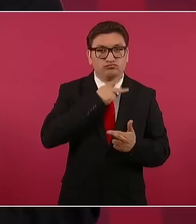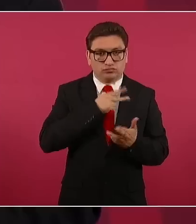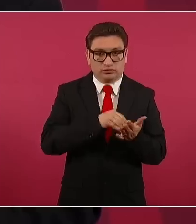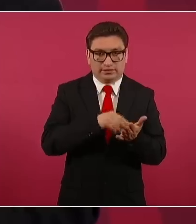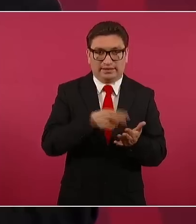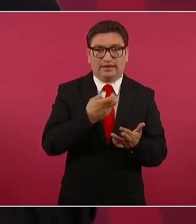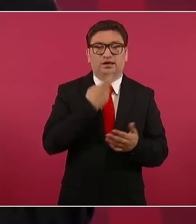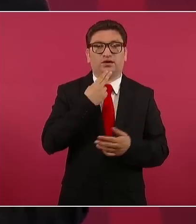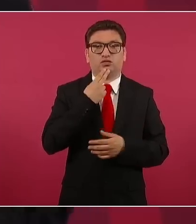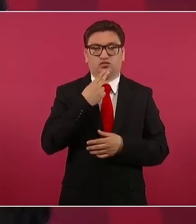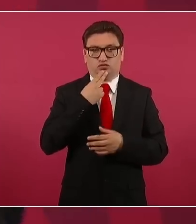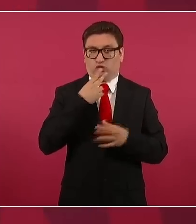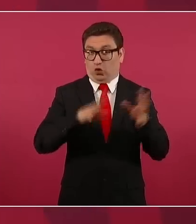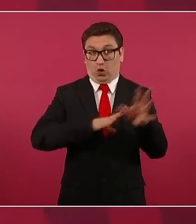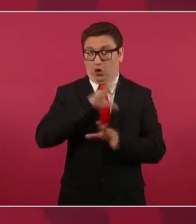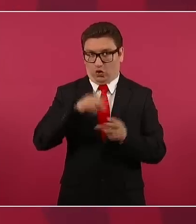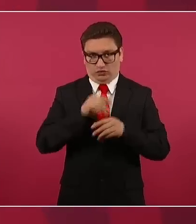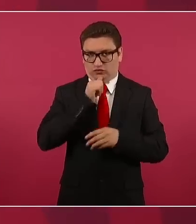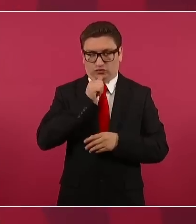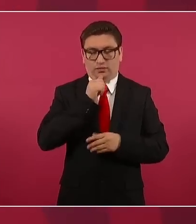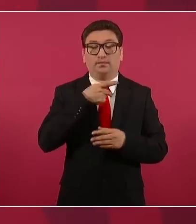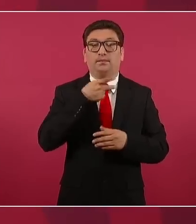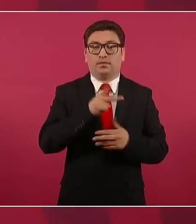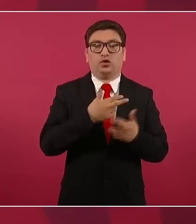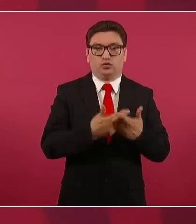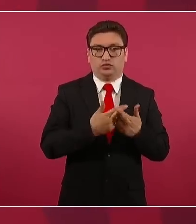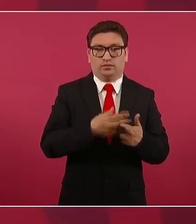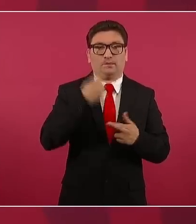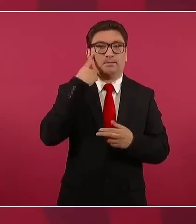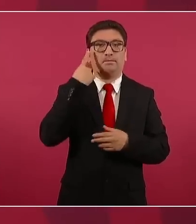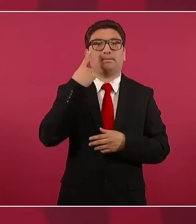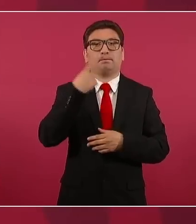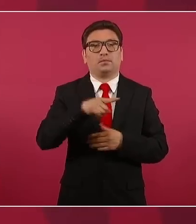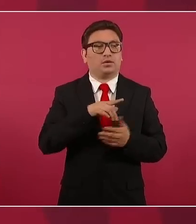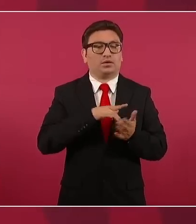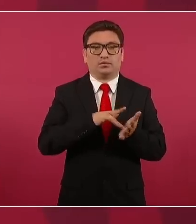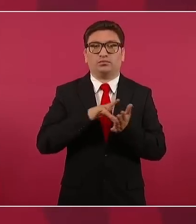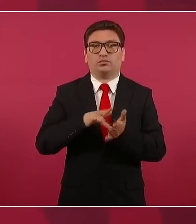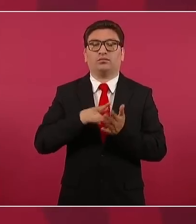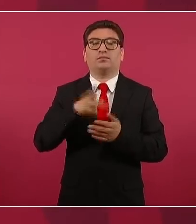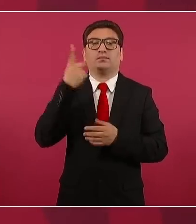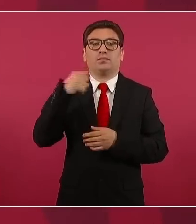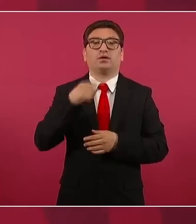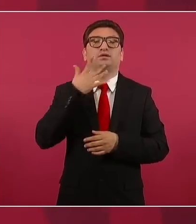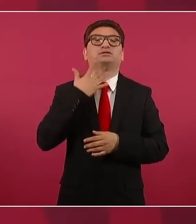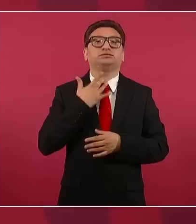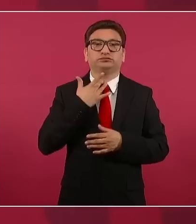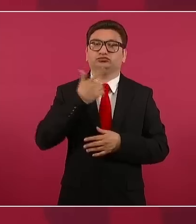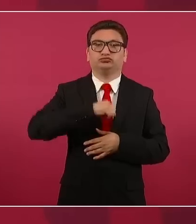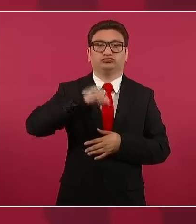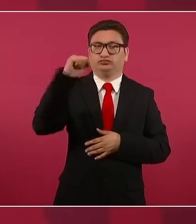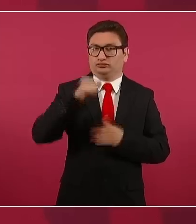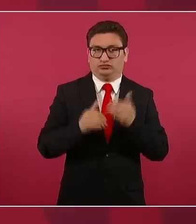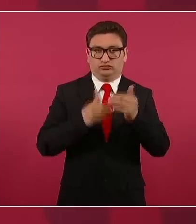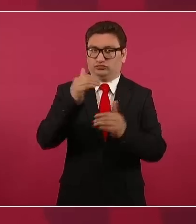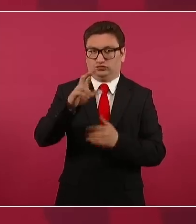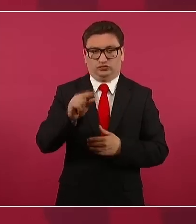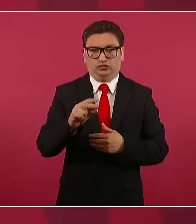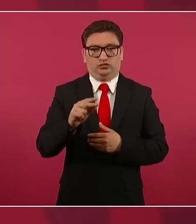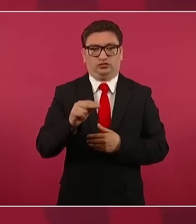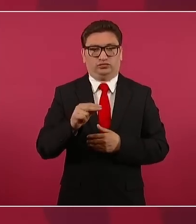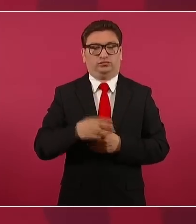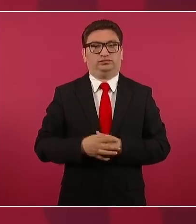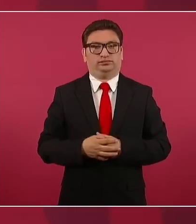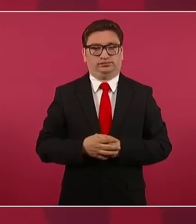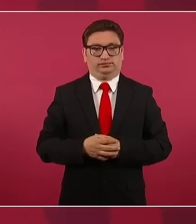inclusive no todos, para que no aumente el precio de las gasolinas y del